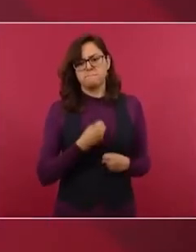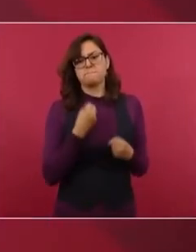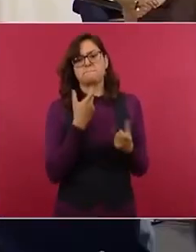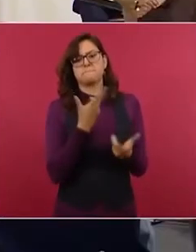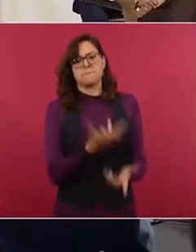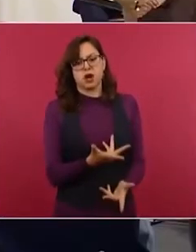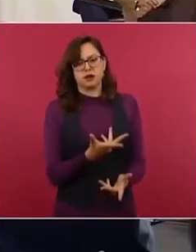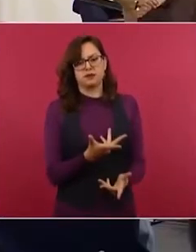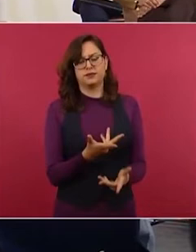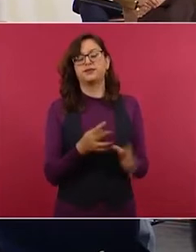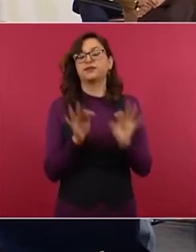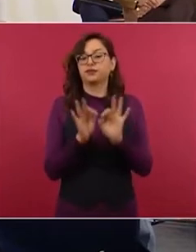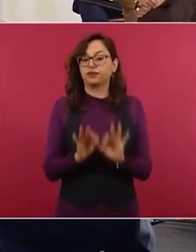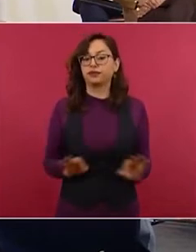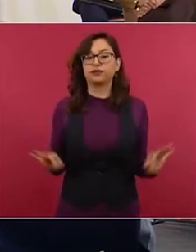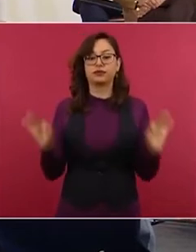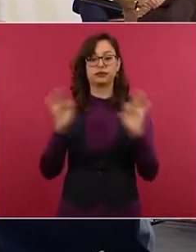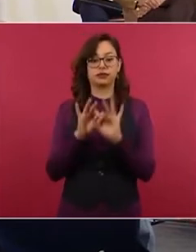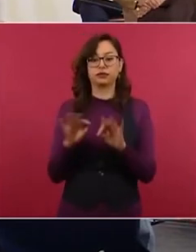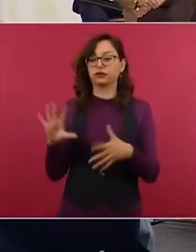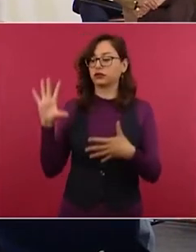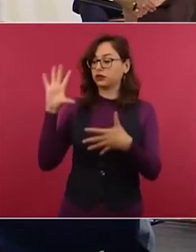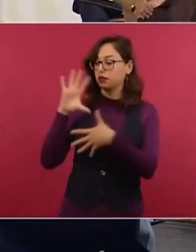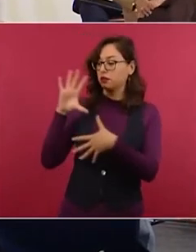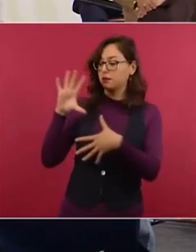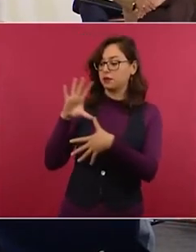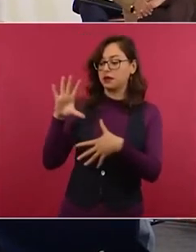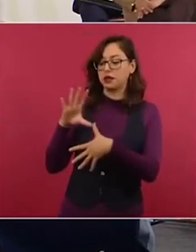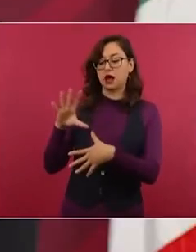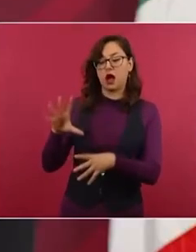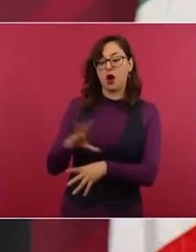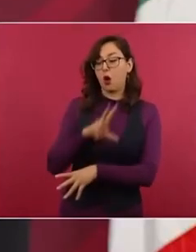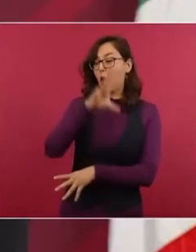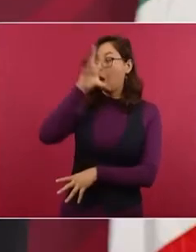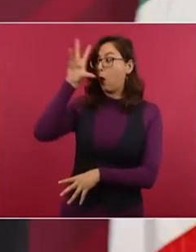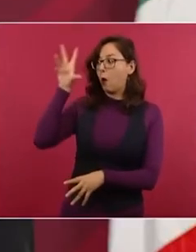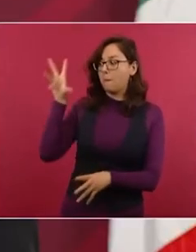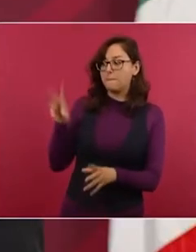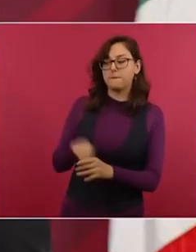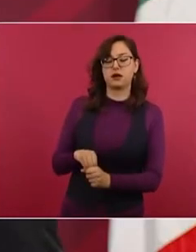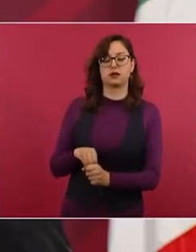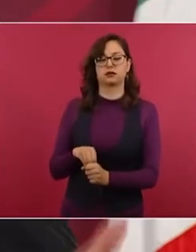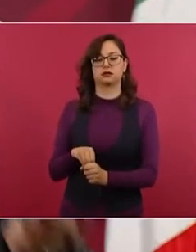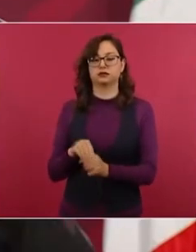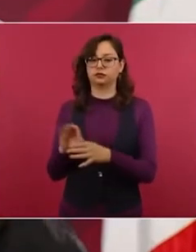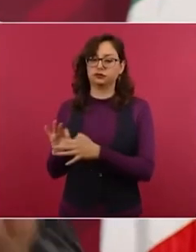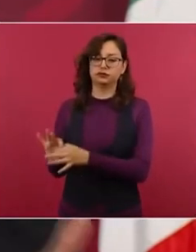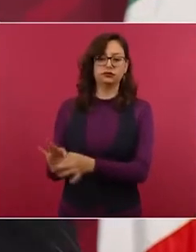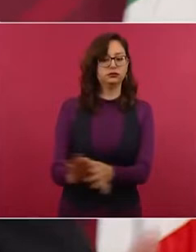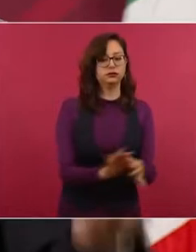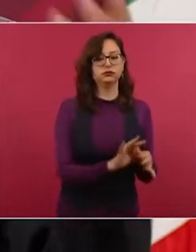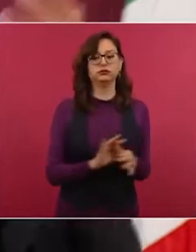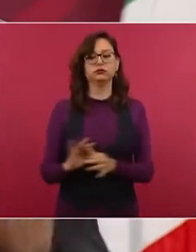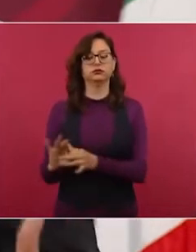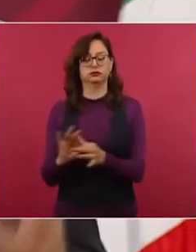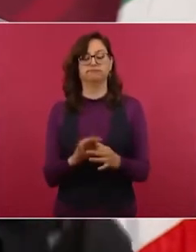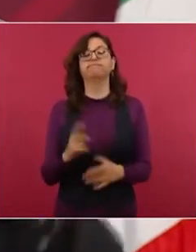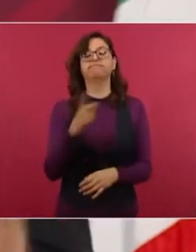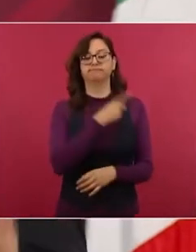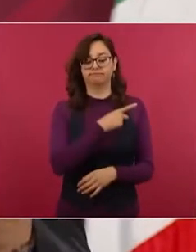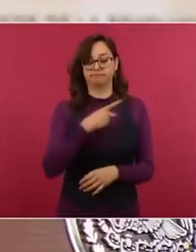qué consideramos que debemos unirnos todos y que es